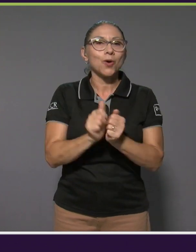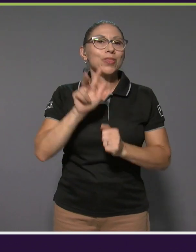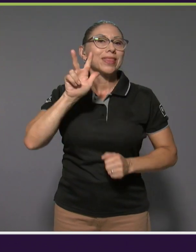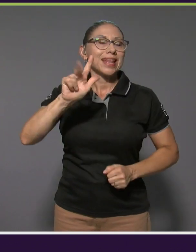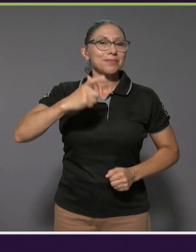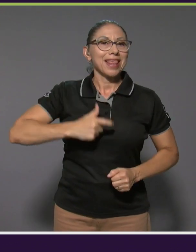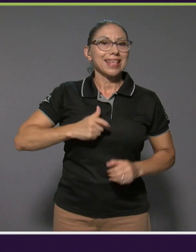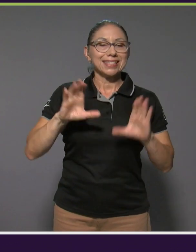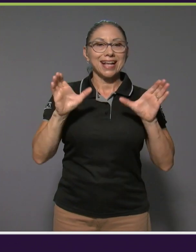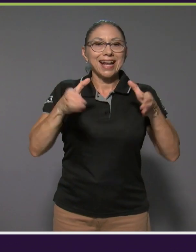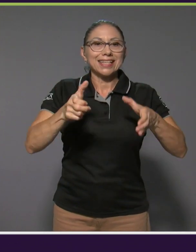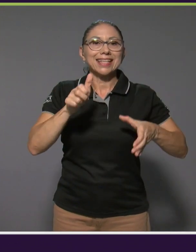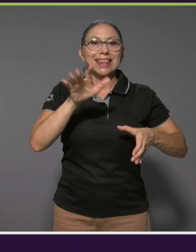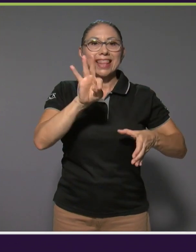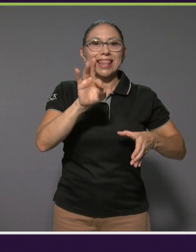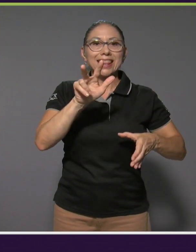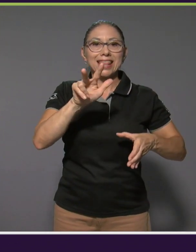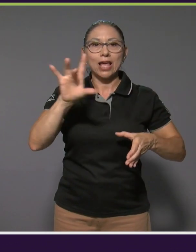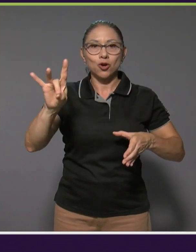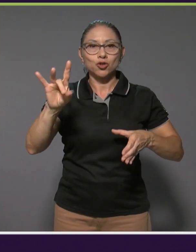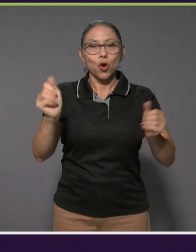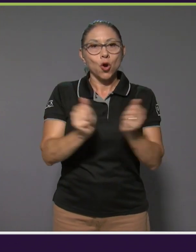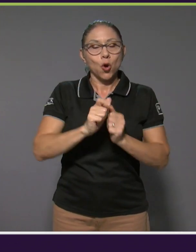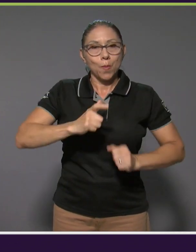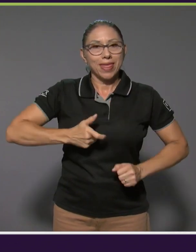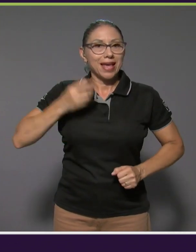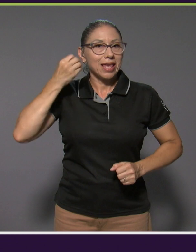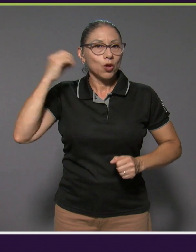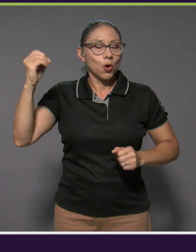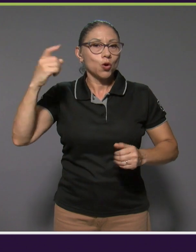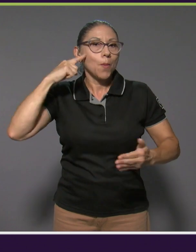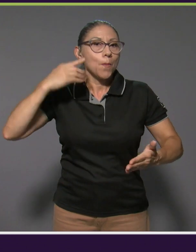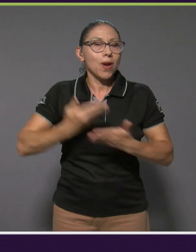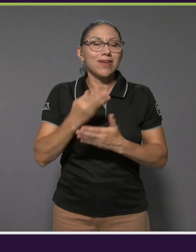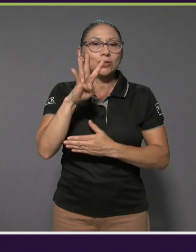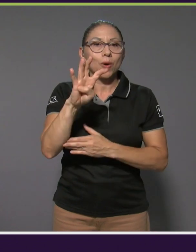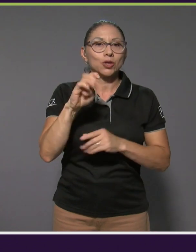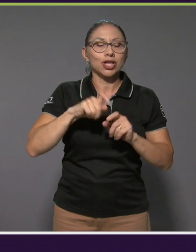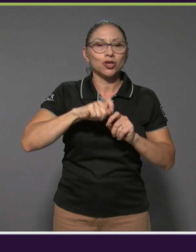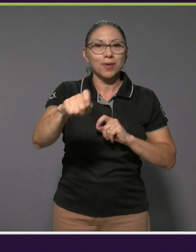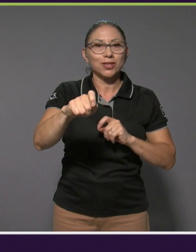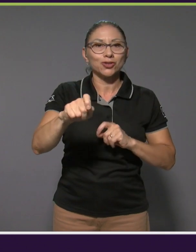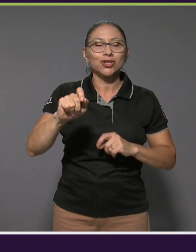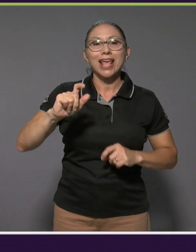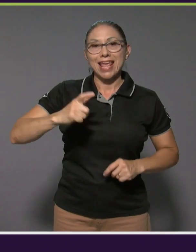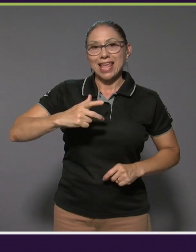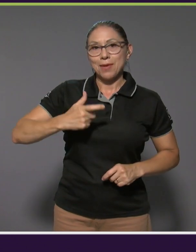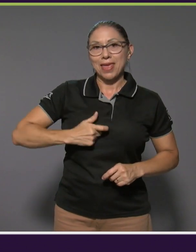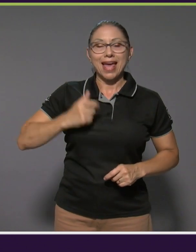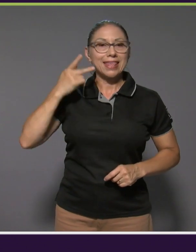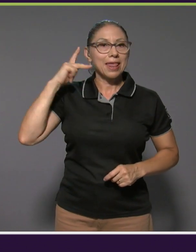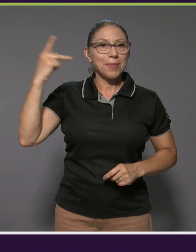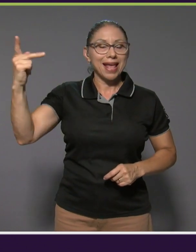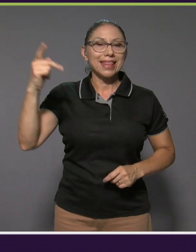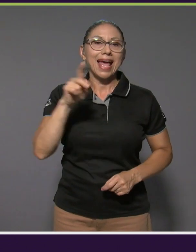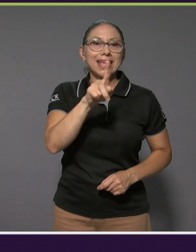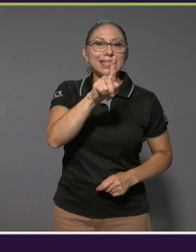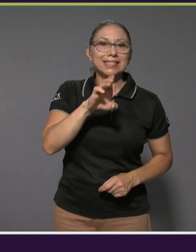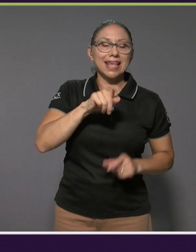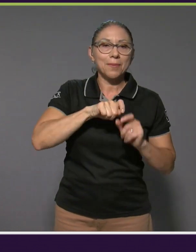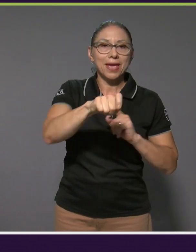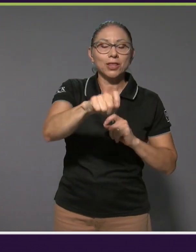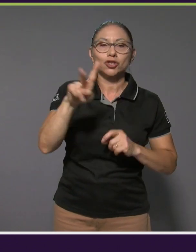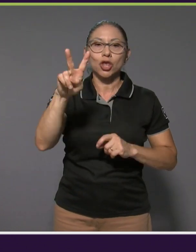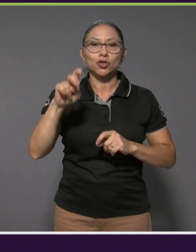clase T38, al alcanzar medalla de oro en las pruebas de los 400 metros y medallas de plata en las pruebas de los 100 metros y